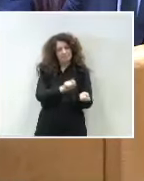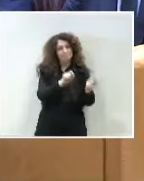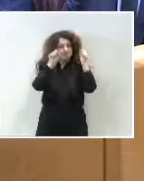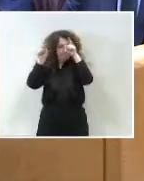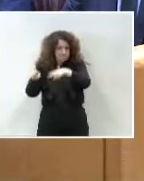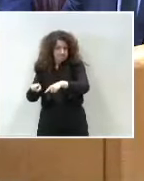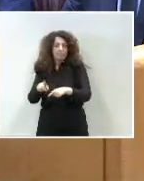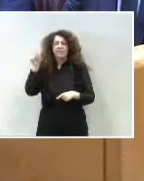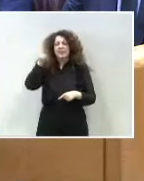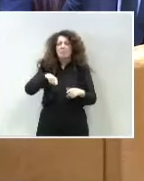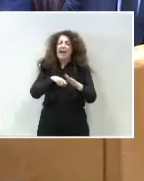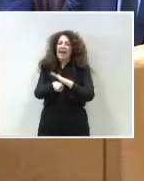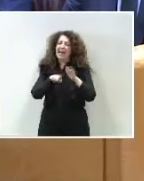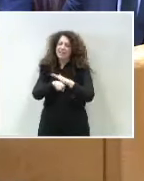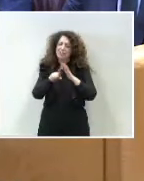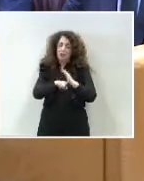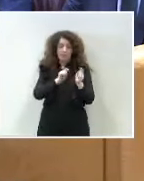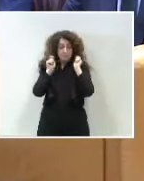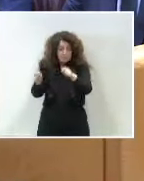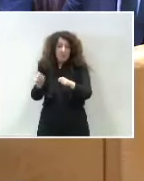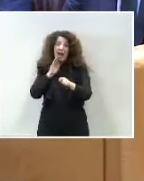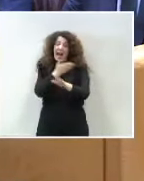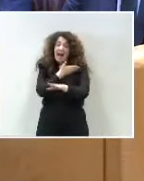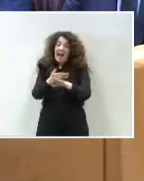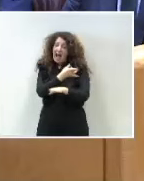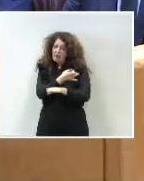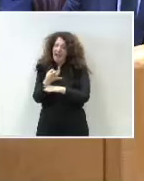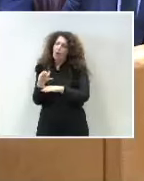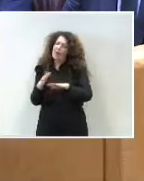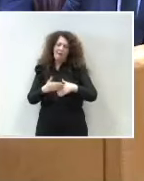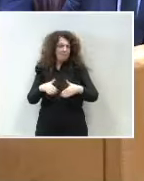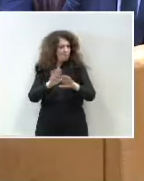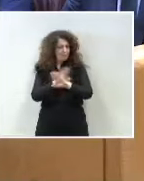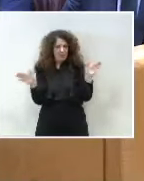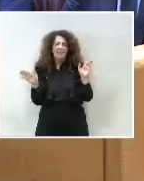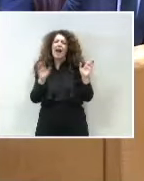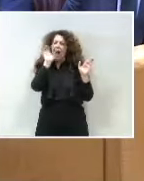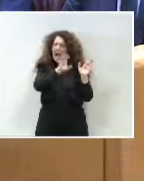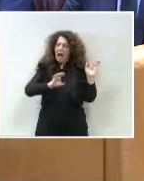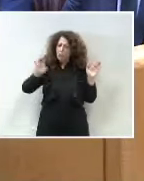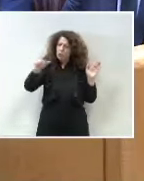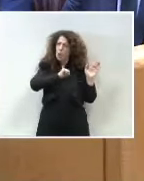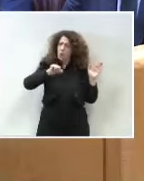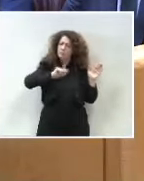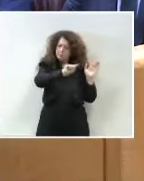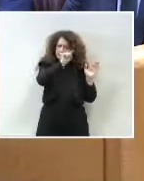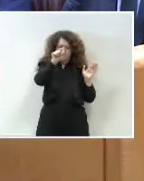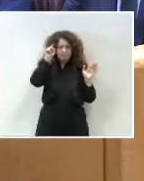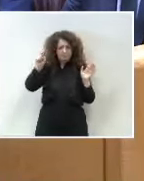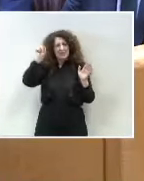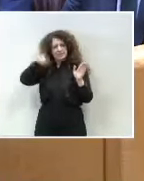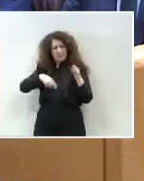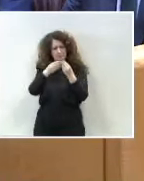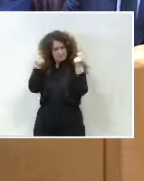encomiendas de gestión, la quita de la deuda, que se va a extender al resto de comunidades autónomas que recurrieron al Fondo de Liquidez